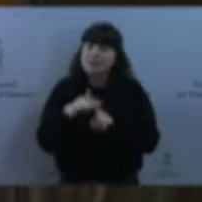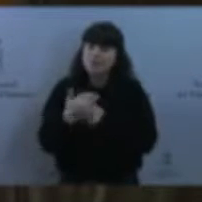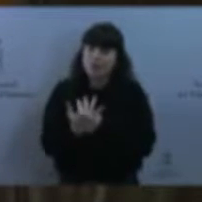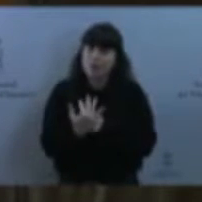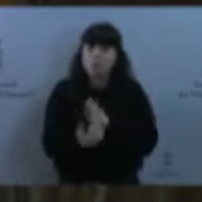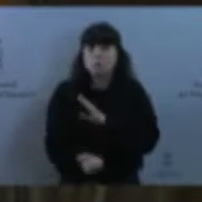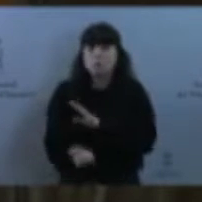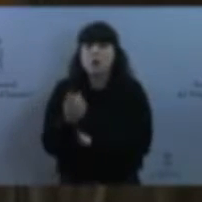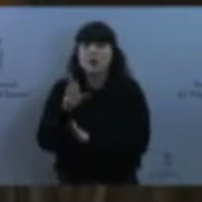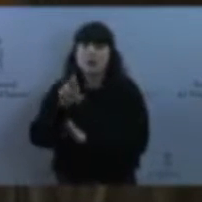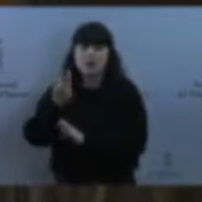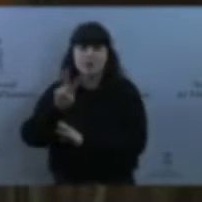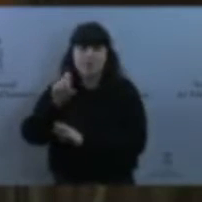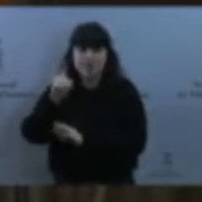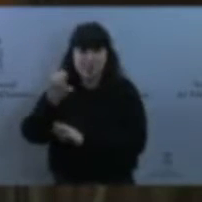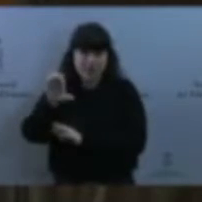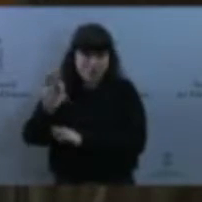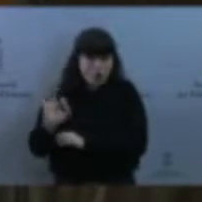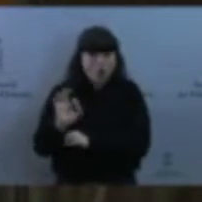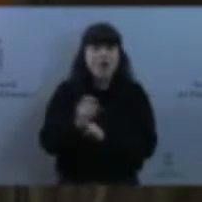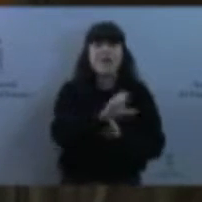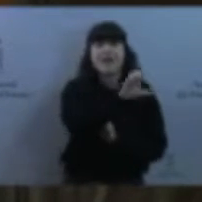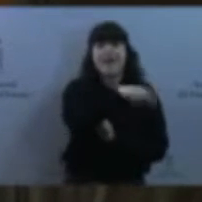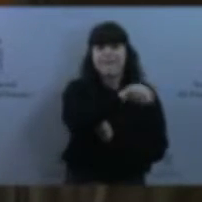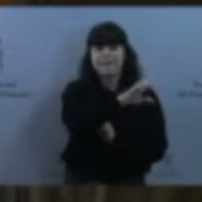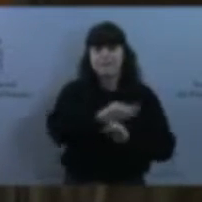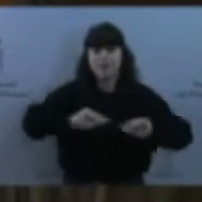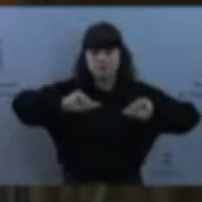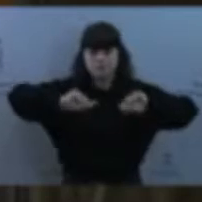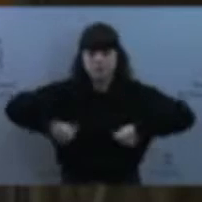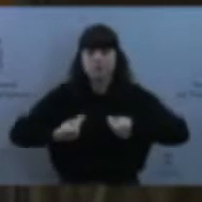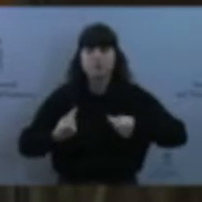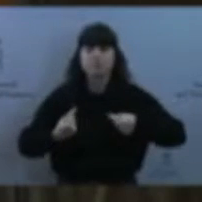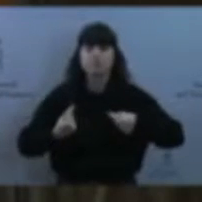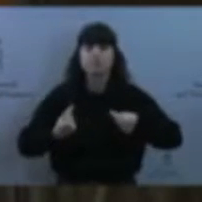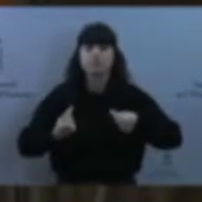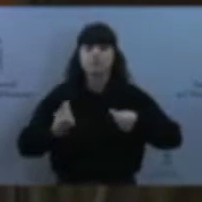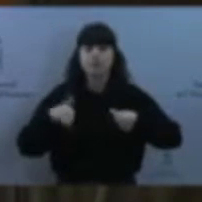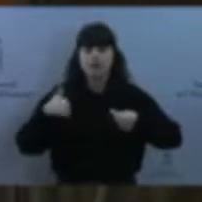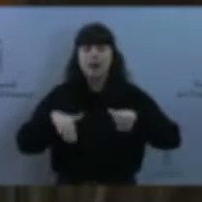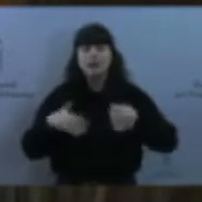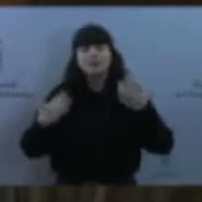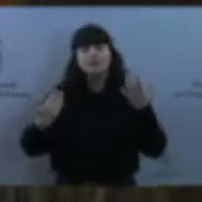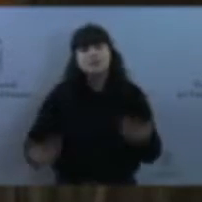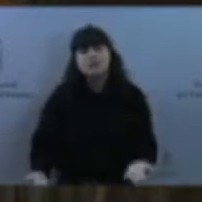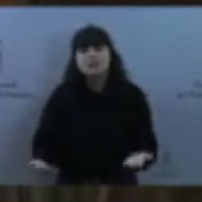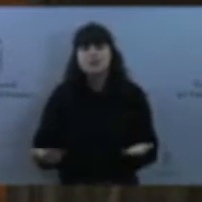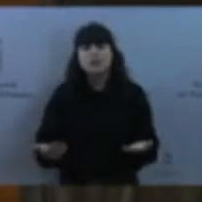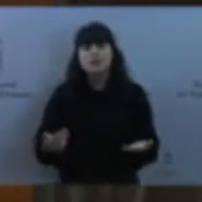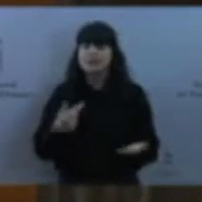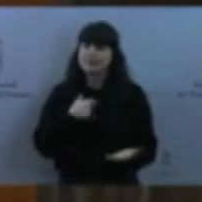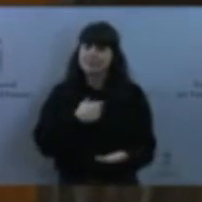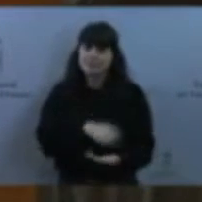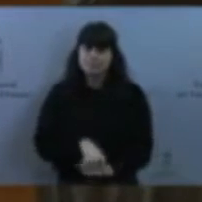Entonces, esta es una discusión que, bueno, tengo dudas acerca de pronunciarme de una manera tasativa.